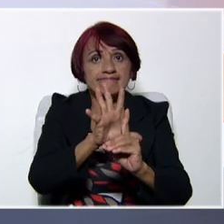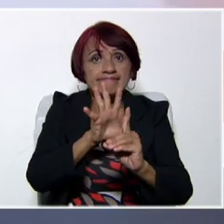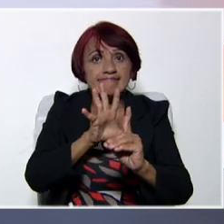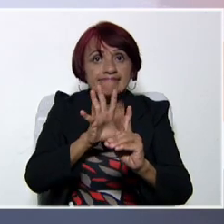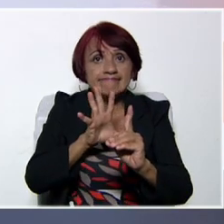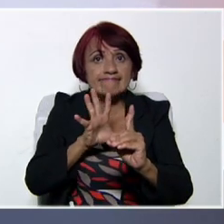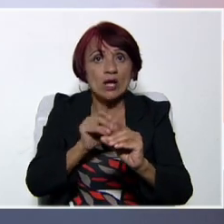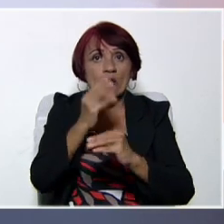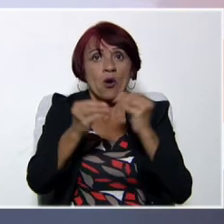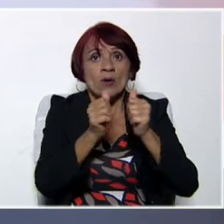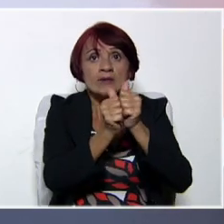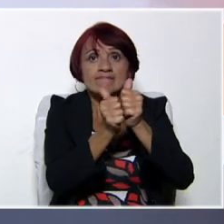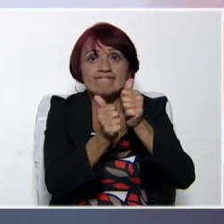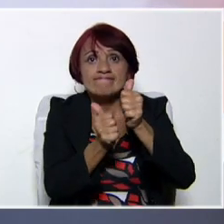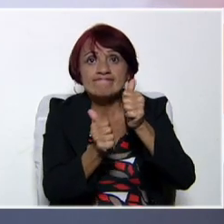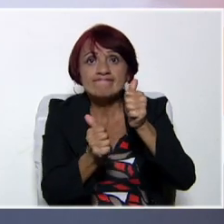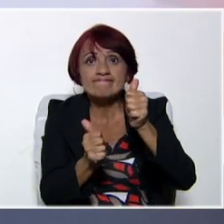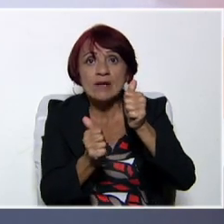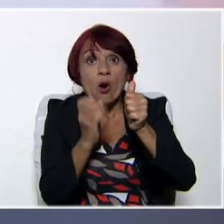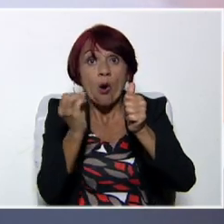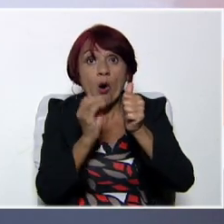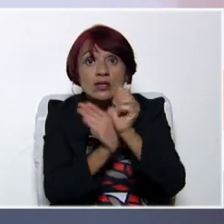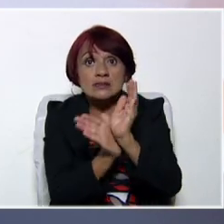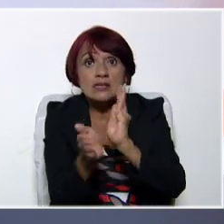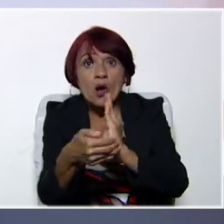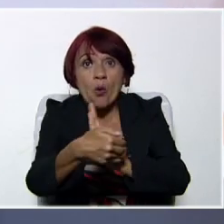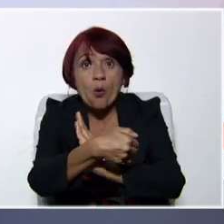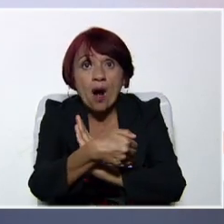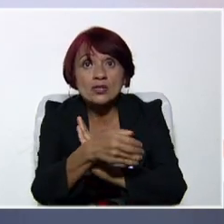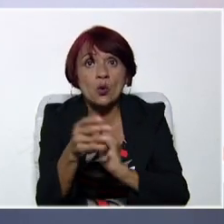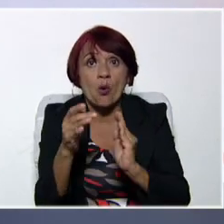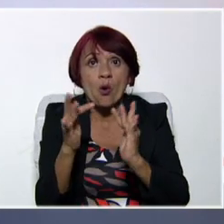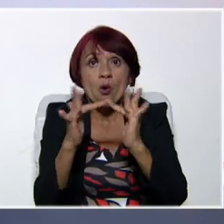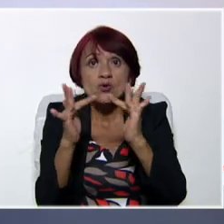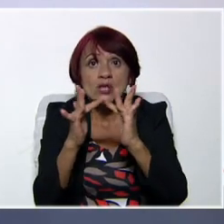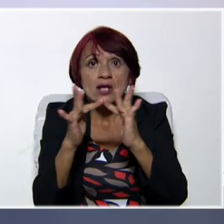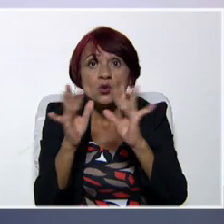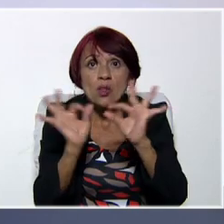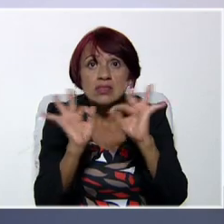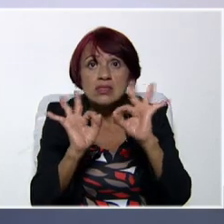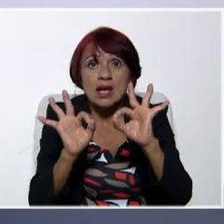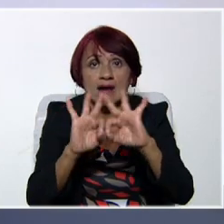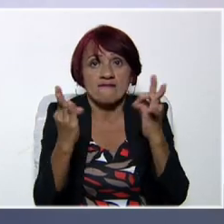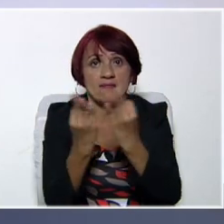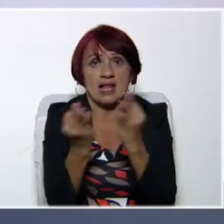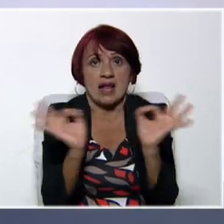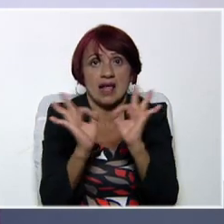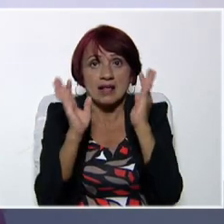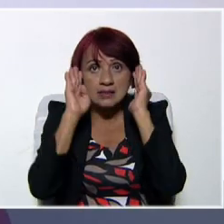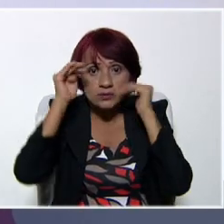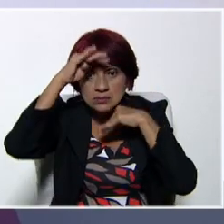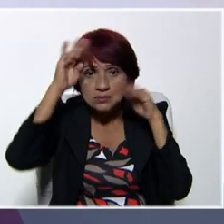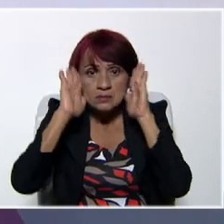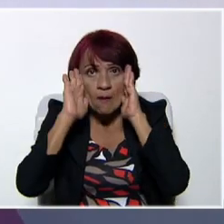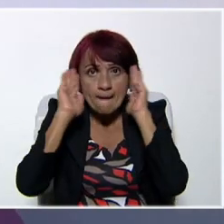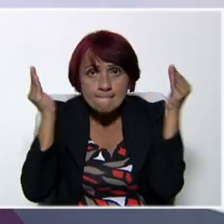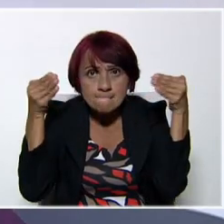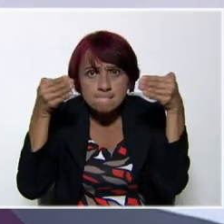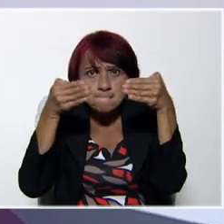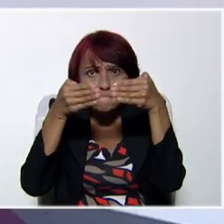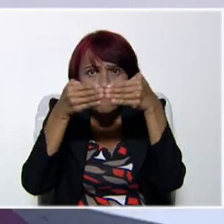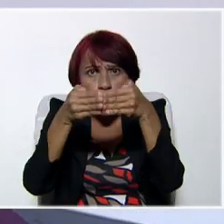se aísla? Se encierra en su cuarto y no tiene contacto con su entorno familiar, sino solamente con el computador y él.